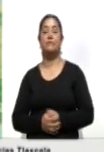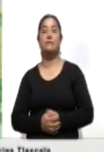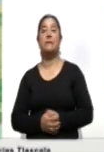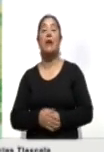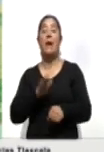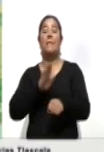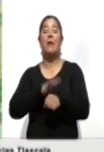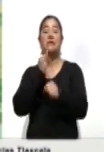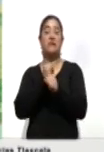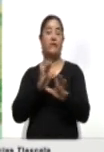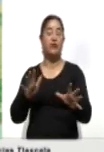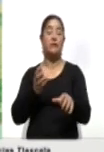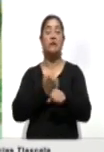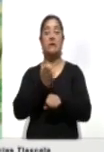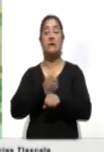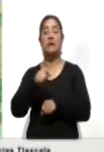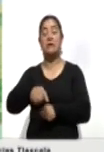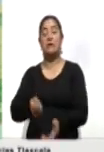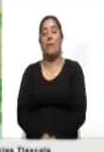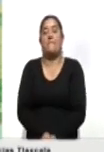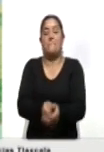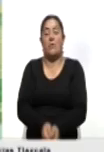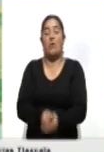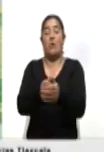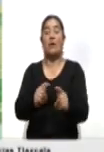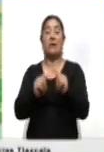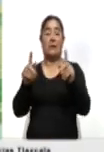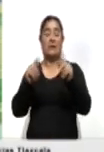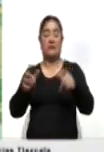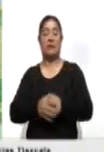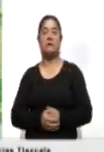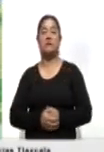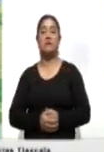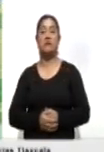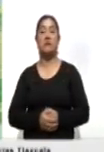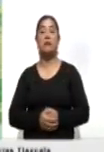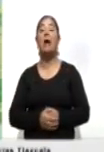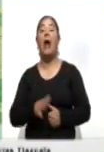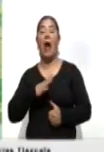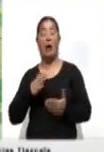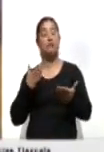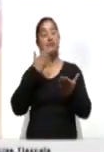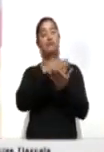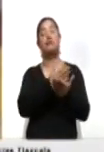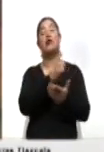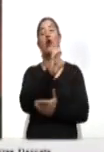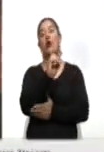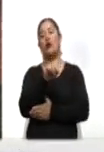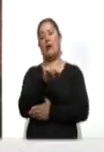información estatal y es que el voleibol de Tlaxcala no estará en los Juegos Nacionales.